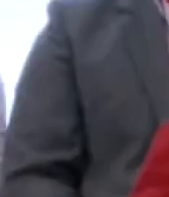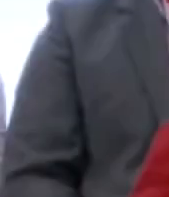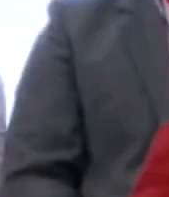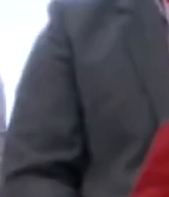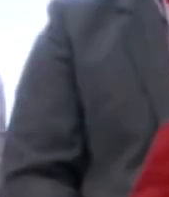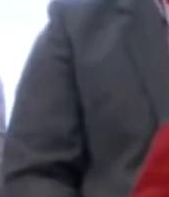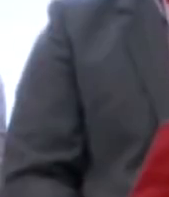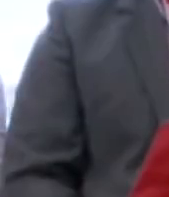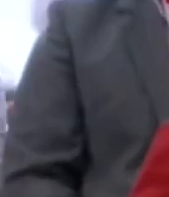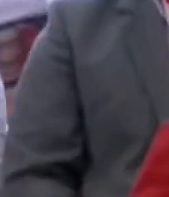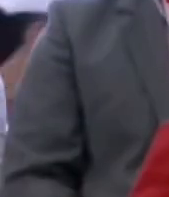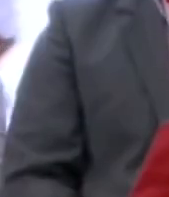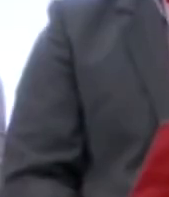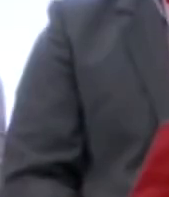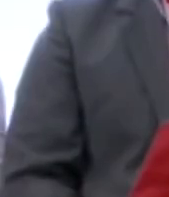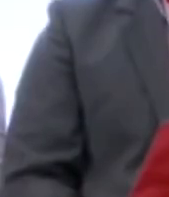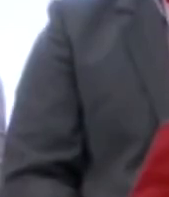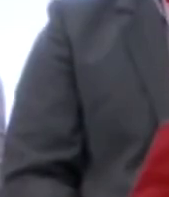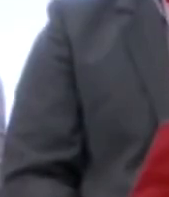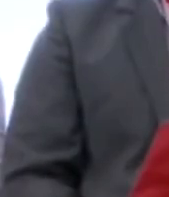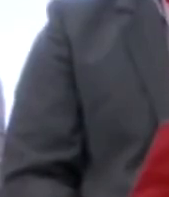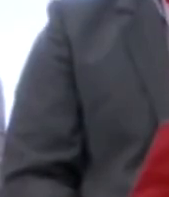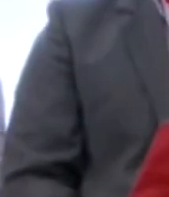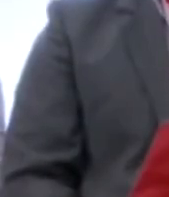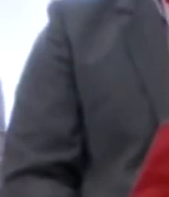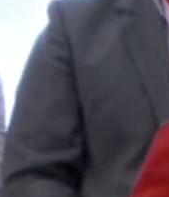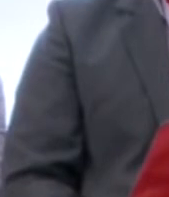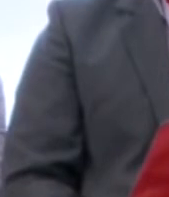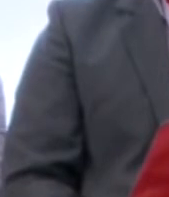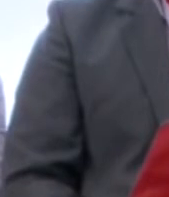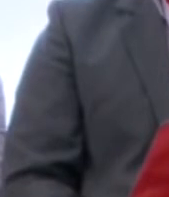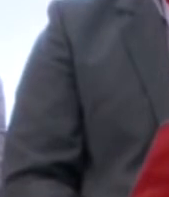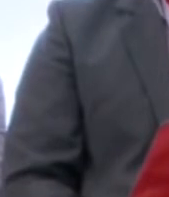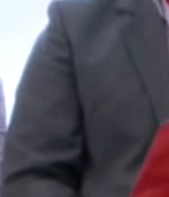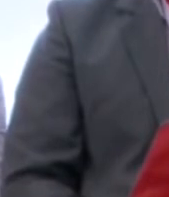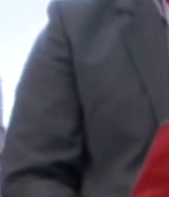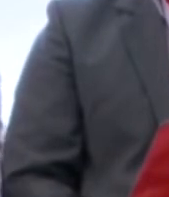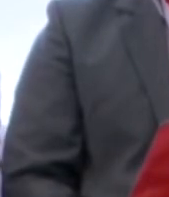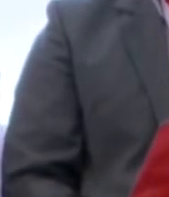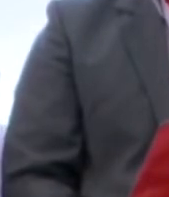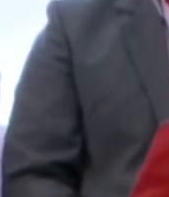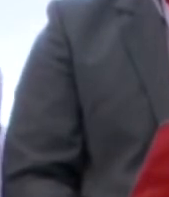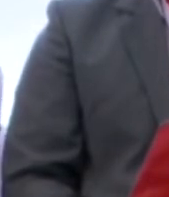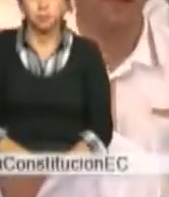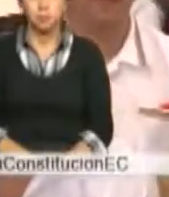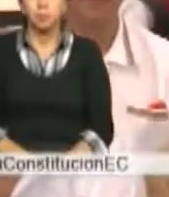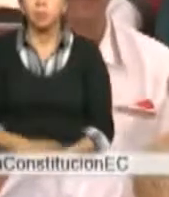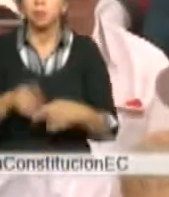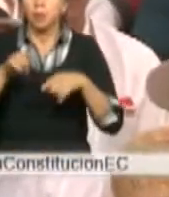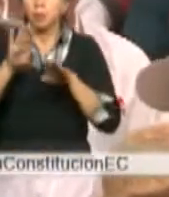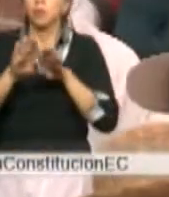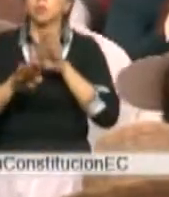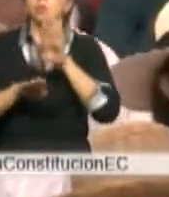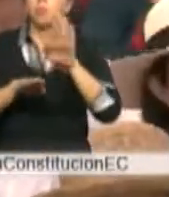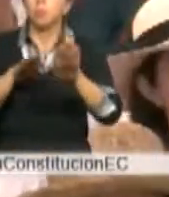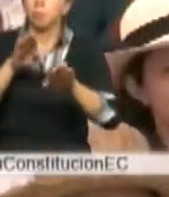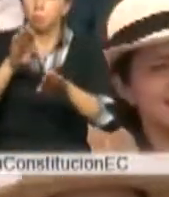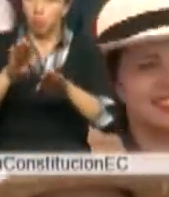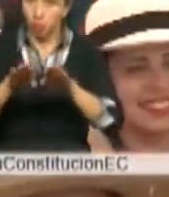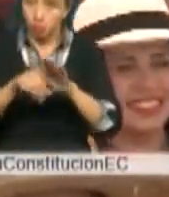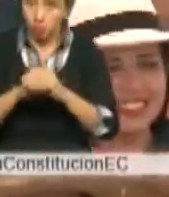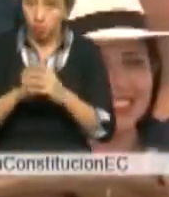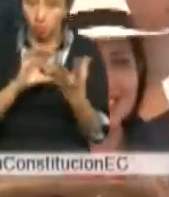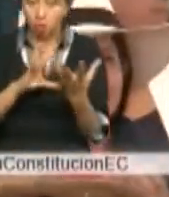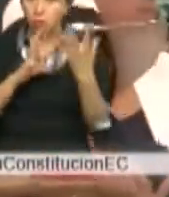La segunda, hace nueve años, volvió a nacer con el fuego de las conquistas sociales. Y también aprovechó la